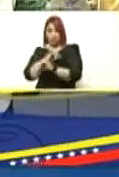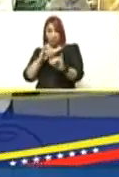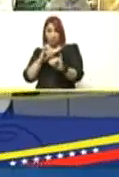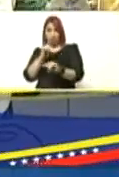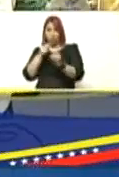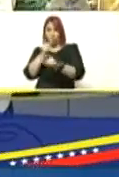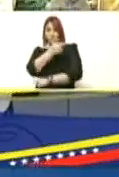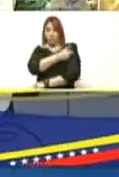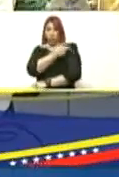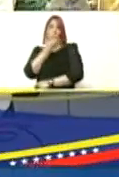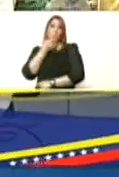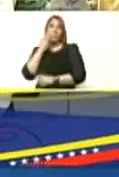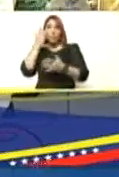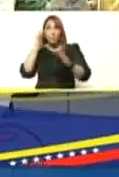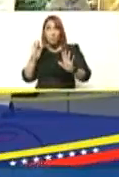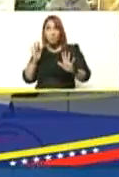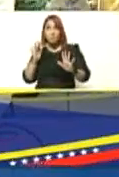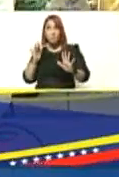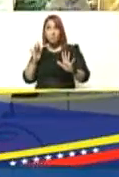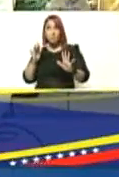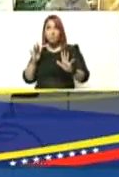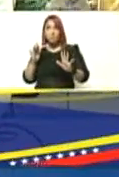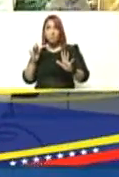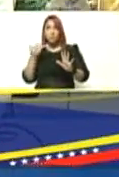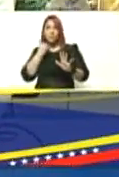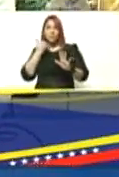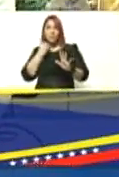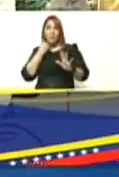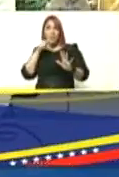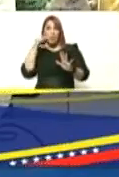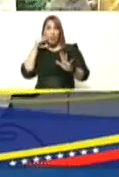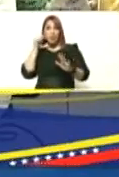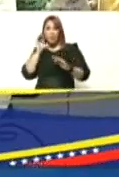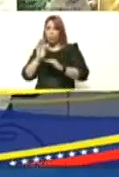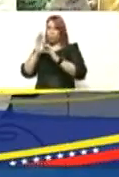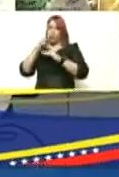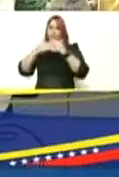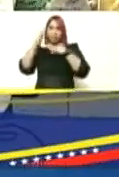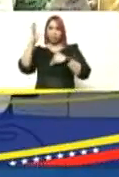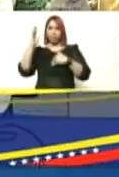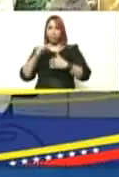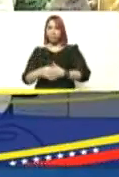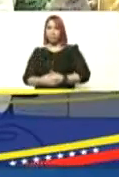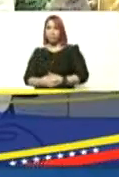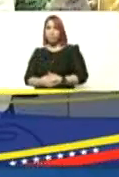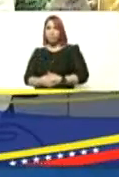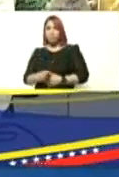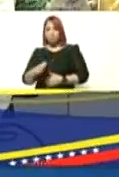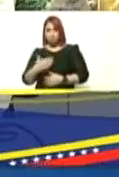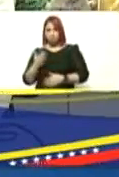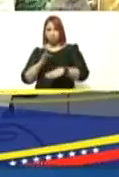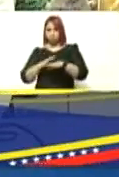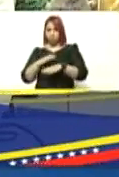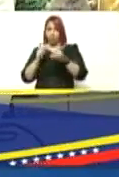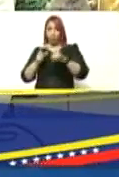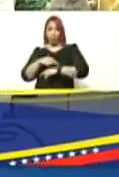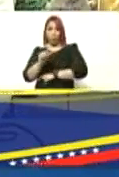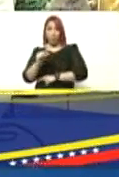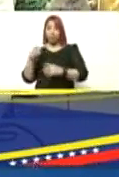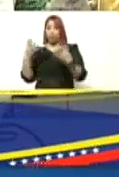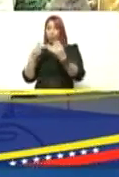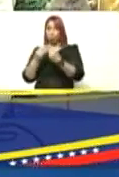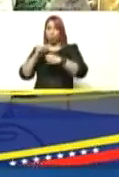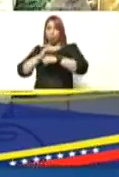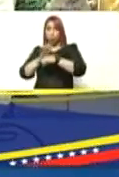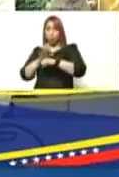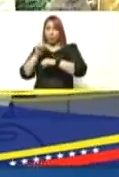vacuna como el caso por ejemplo de la vacuna de la fiebre amarilla que protege para toda la vida esperamos que así pueda pasar en algún momento con el coronavirus